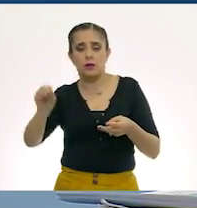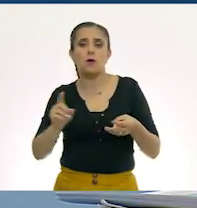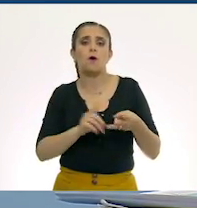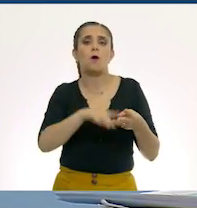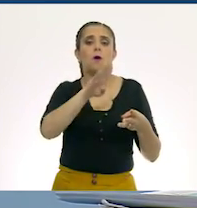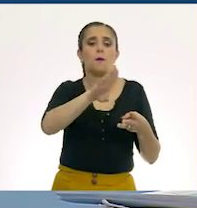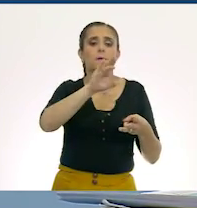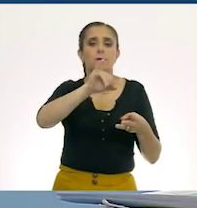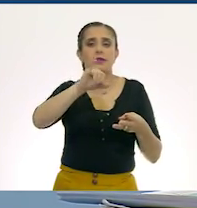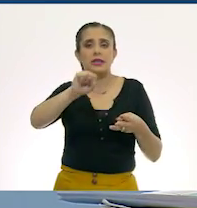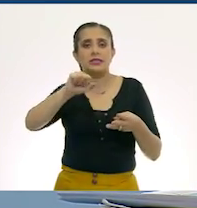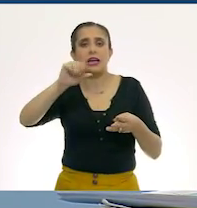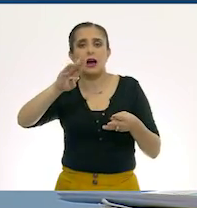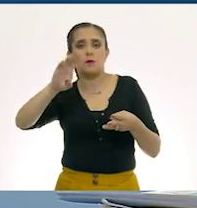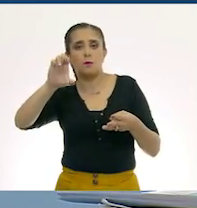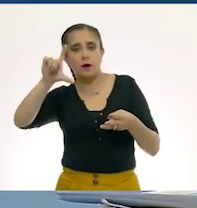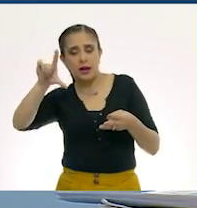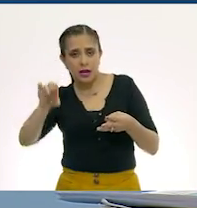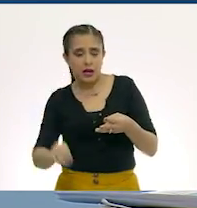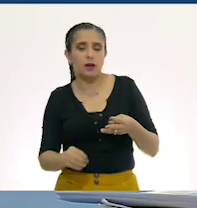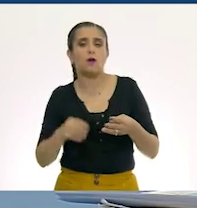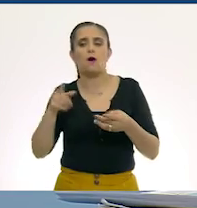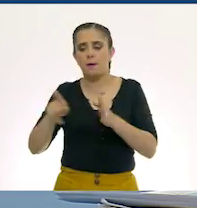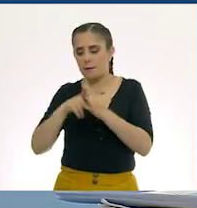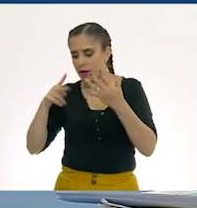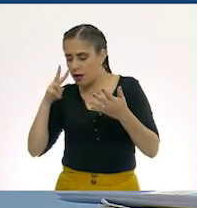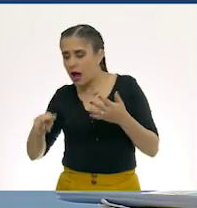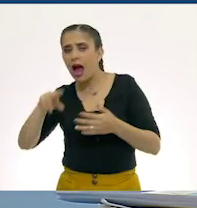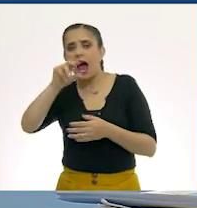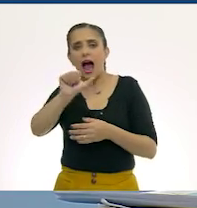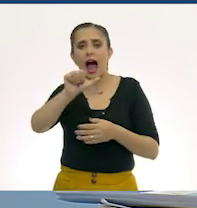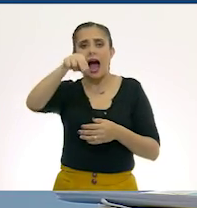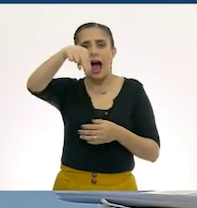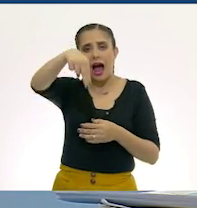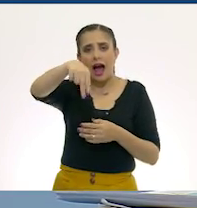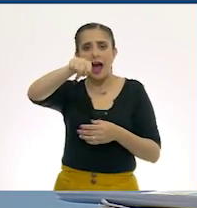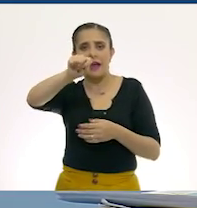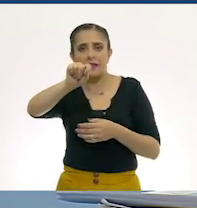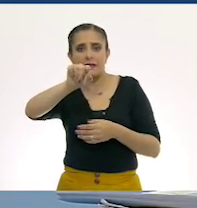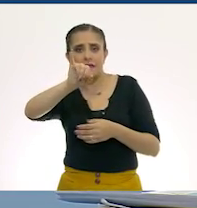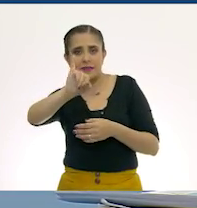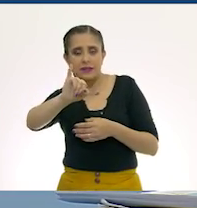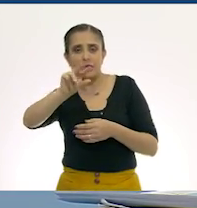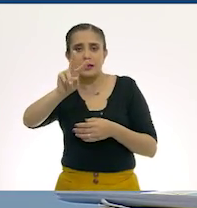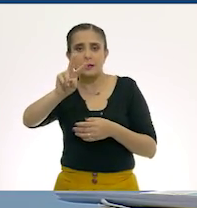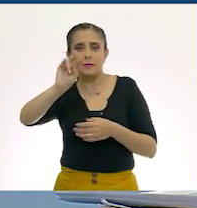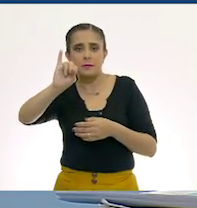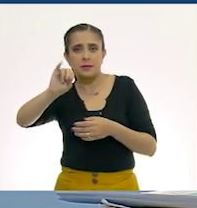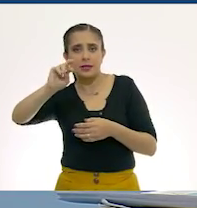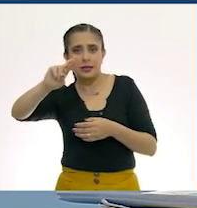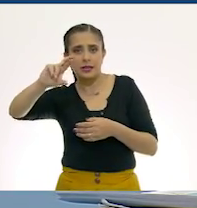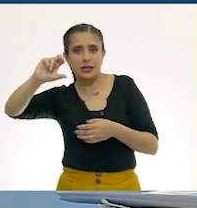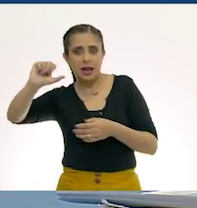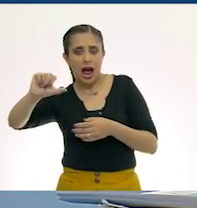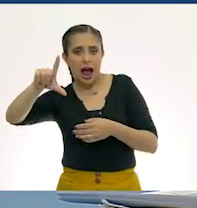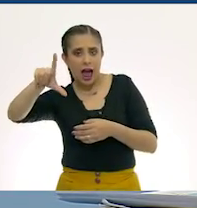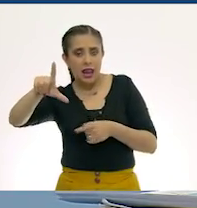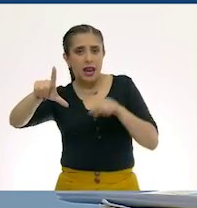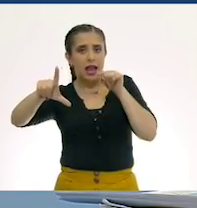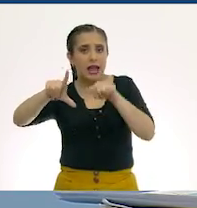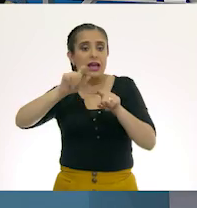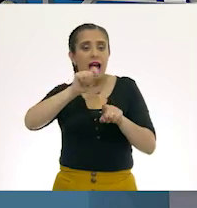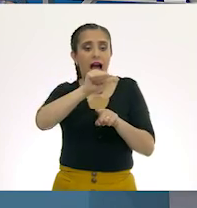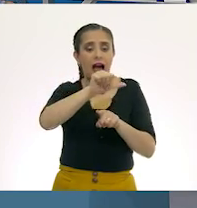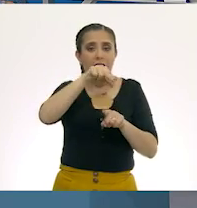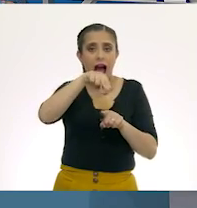encontré en el periódico que dice antiviral. ¿Y qué crees? Ahí, anti